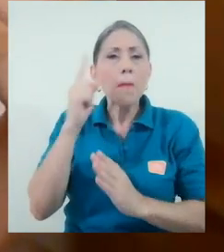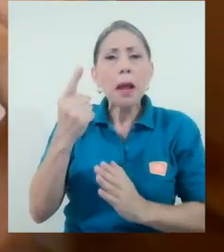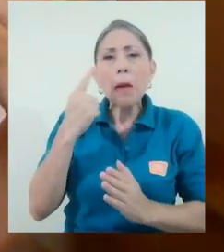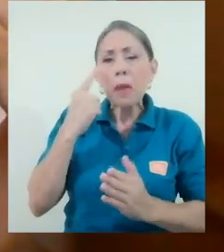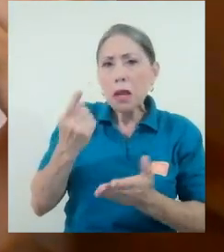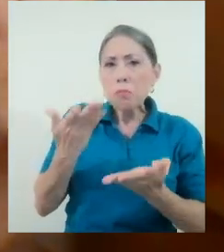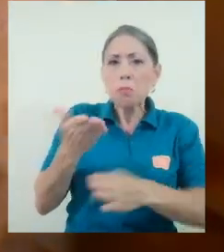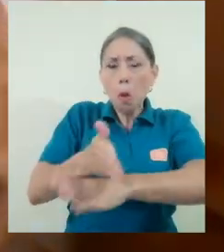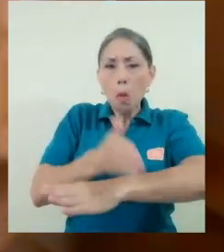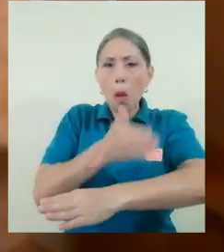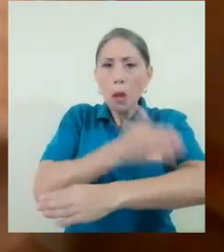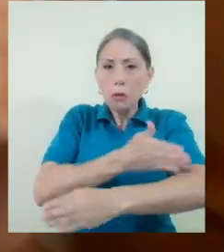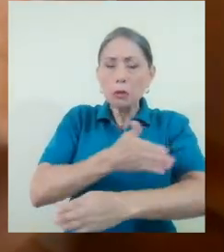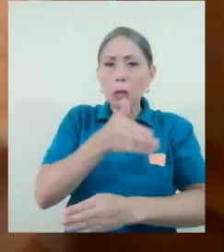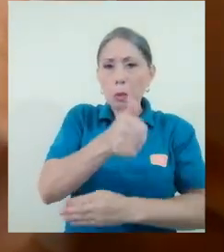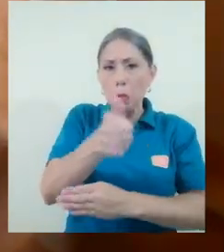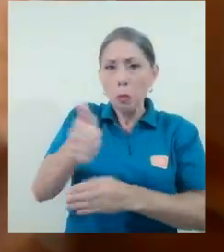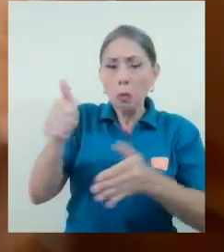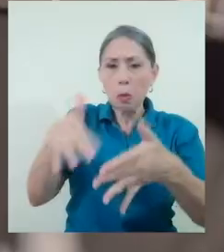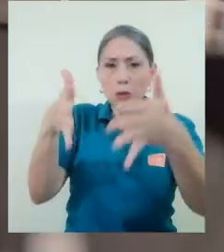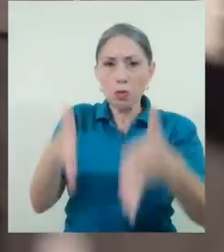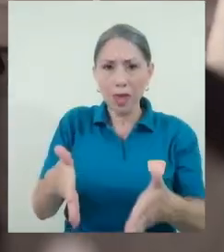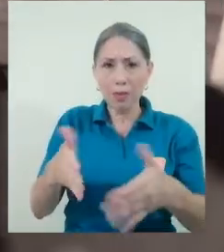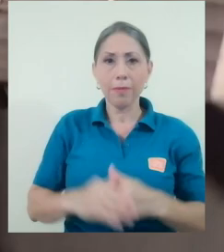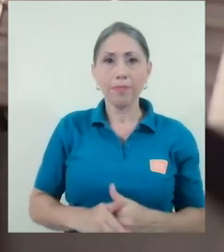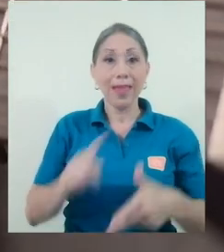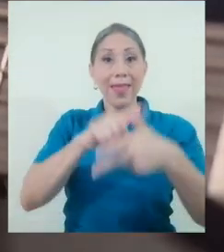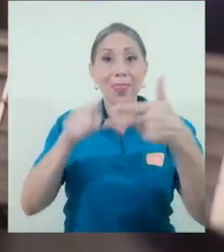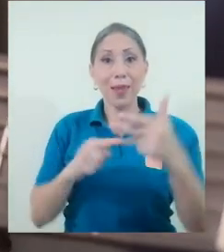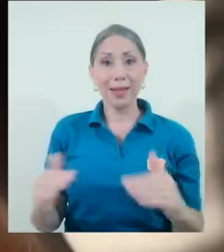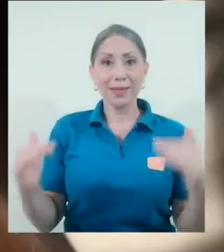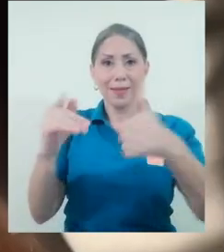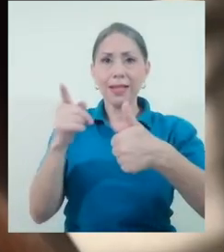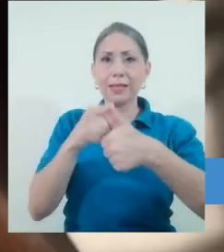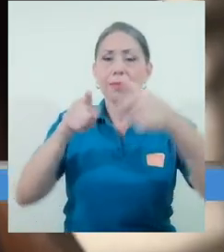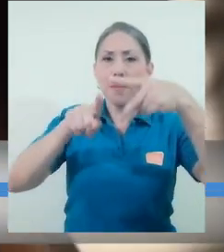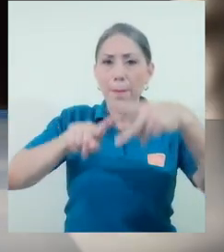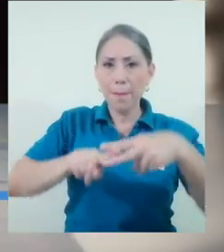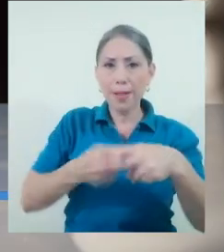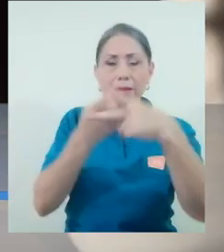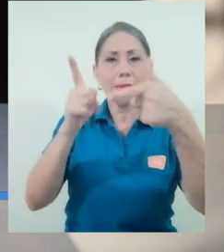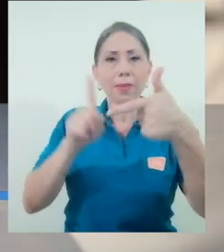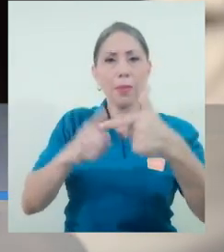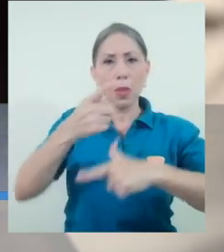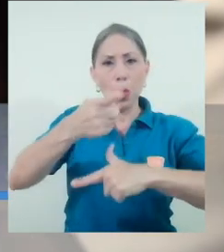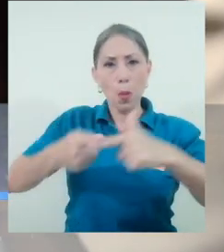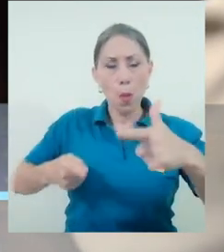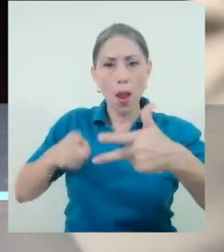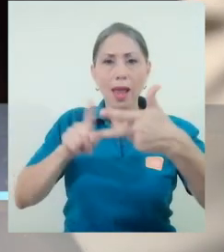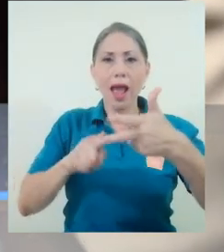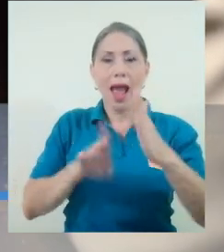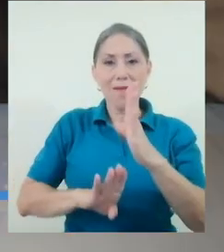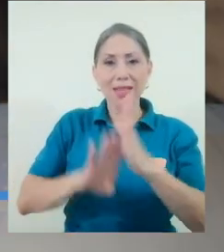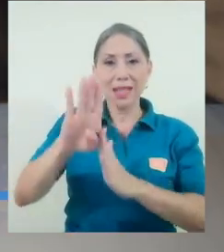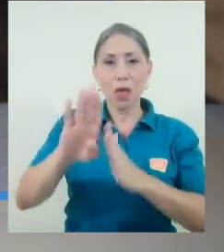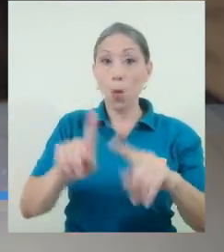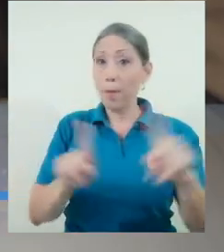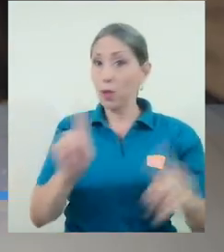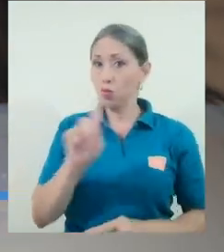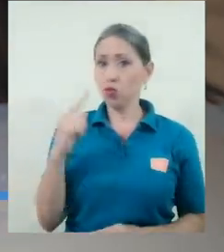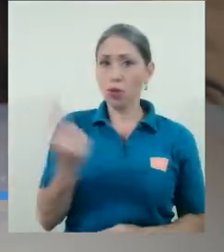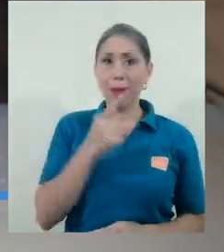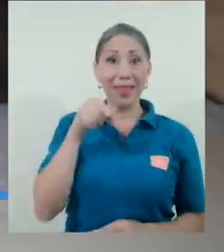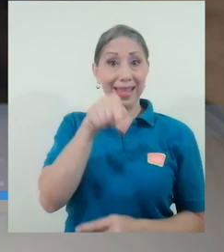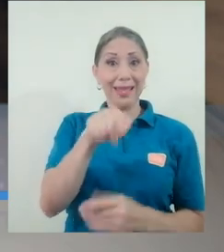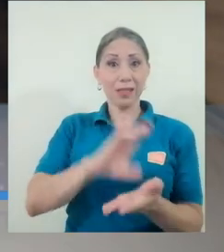para ver el avance de cada estudiante. Hay tres niveles, principiante, intermedio y avanzado, pero no